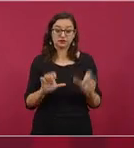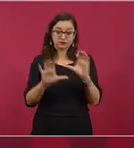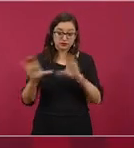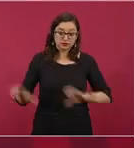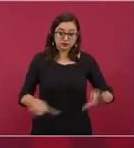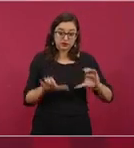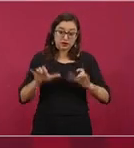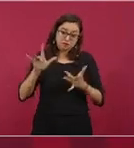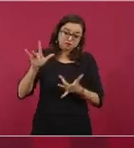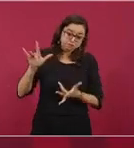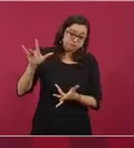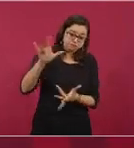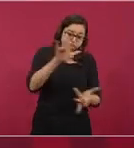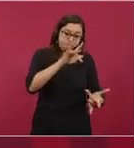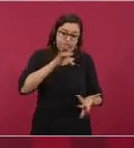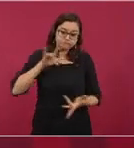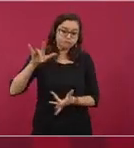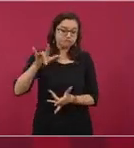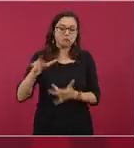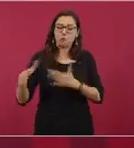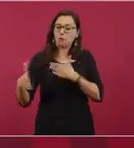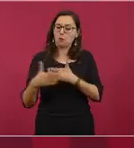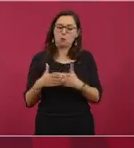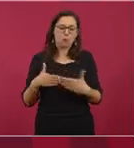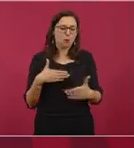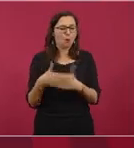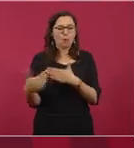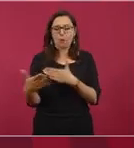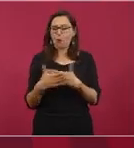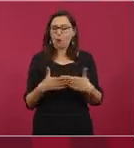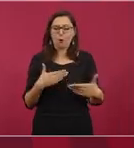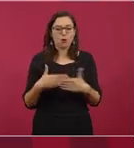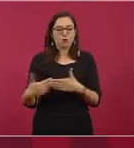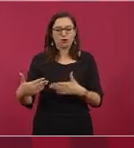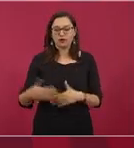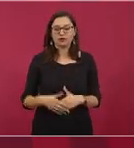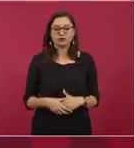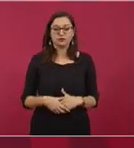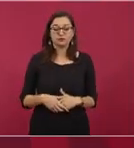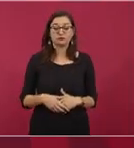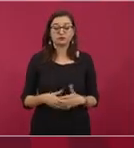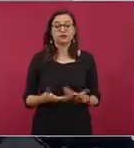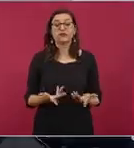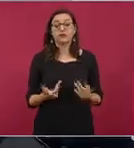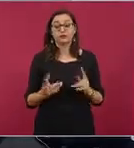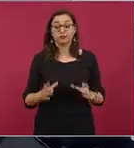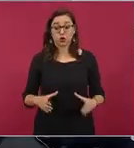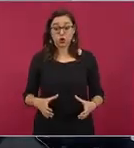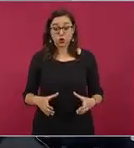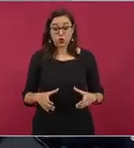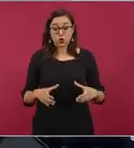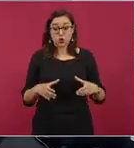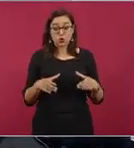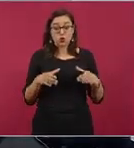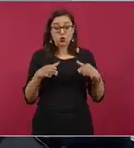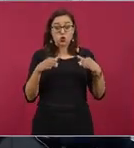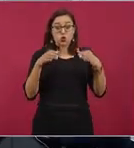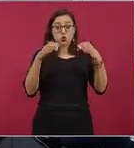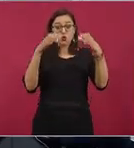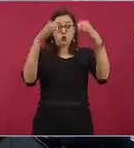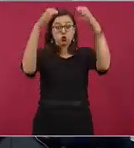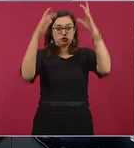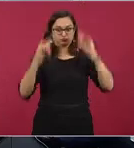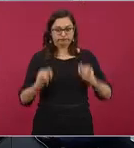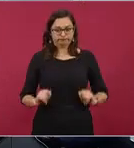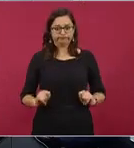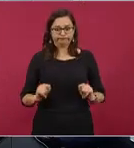es de lo más moderno que hay yo estuve en la torre de control como me gustaría